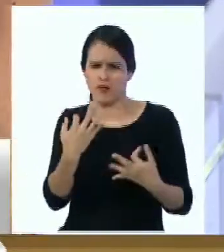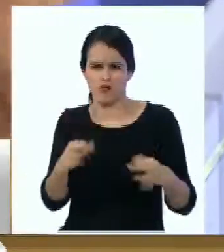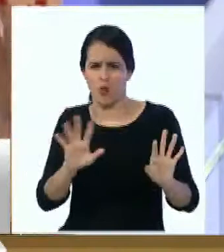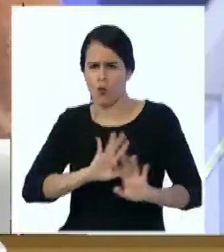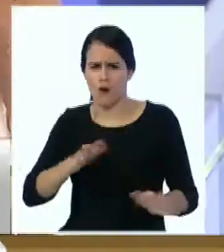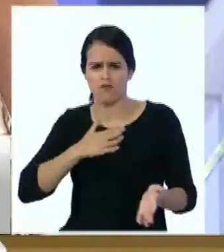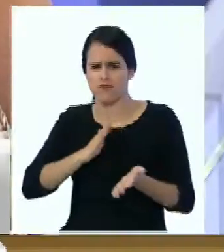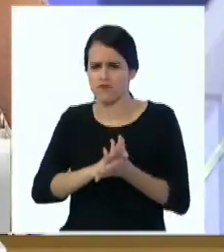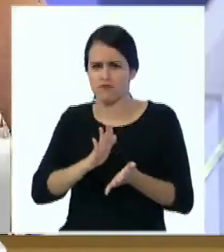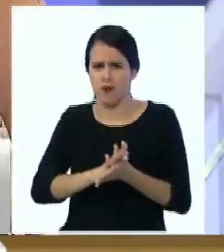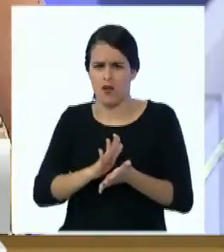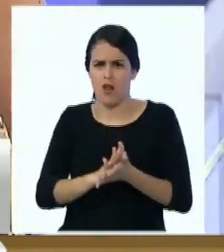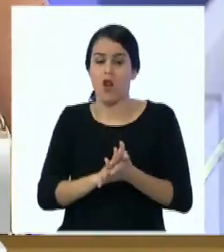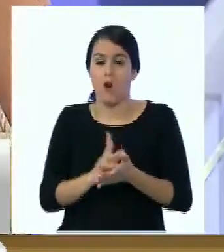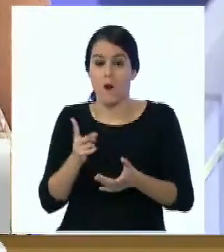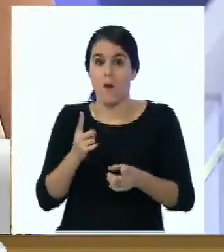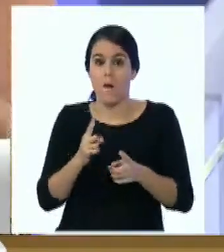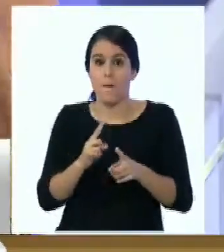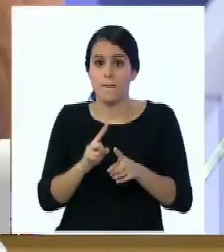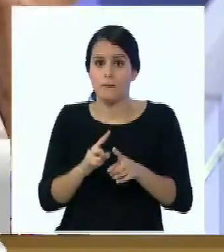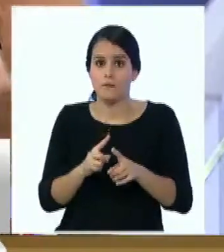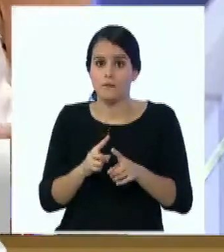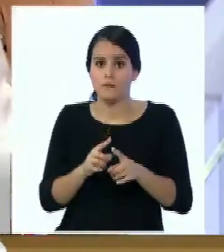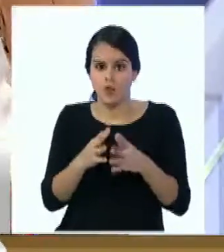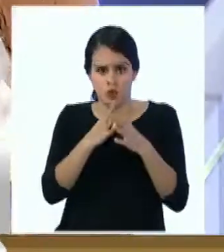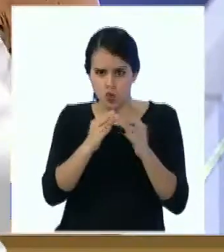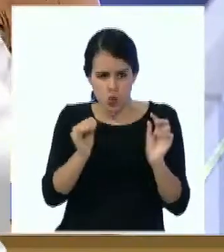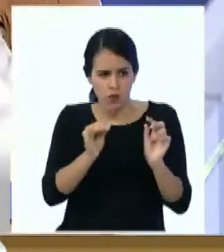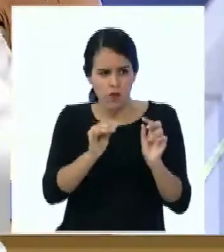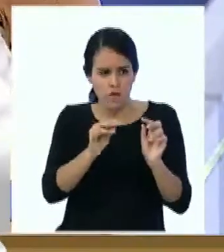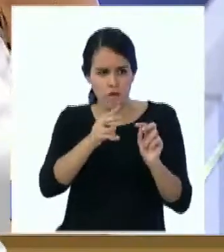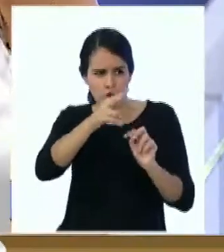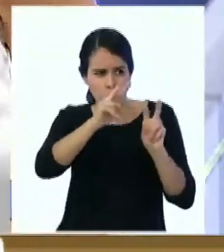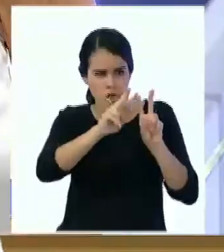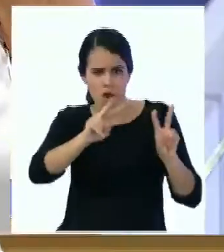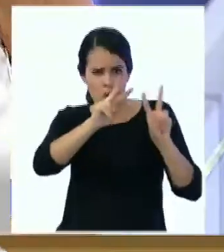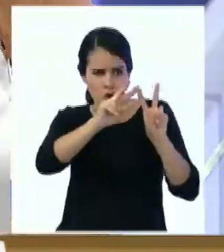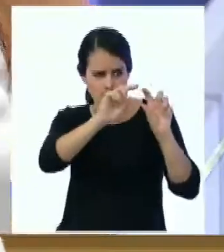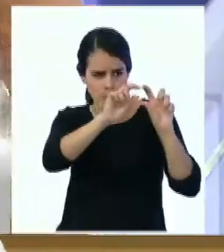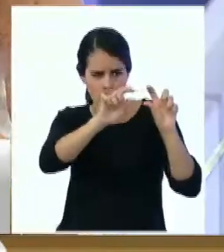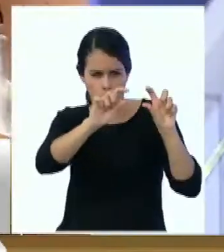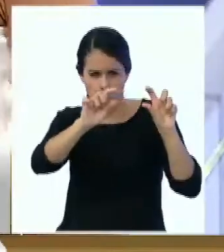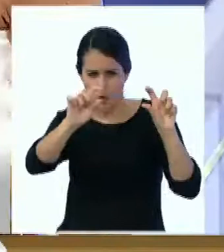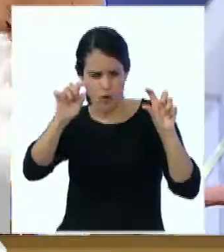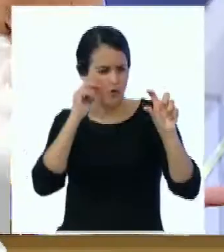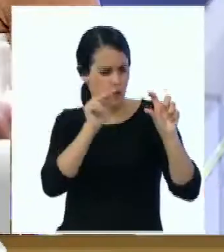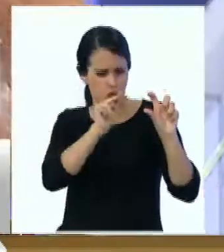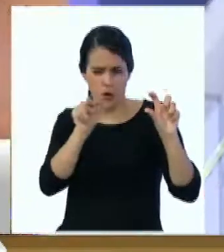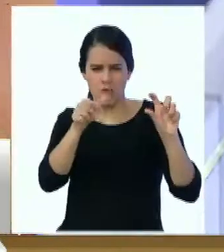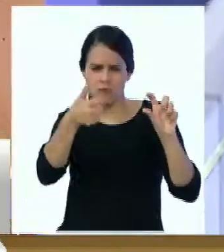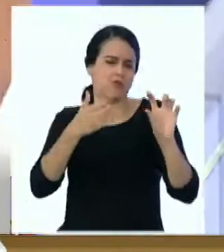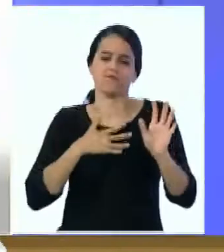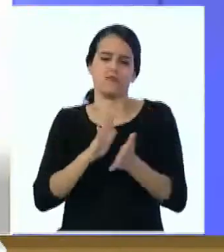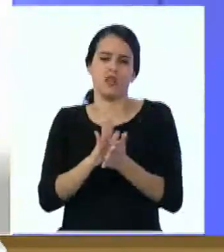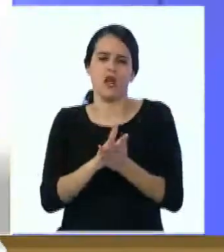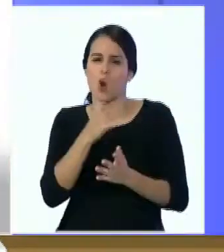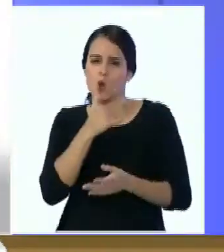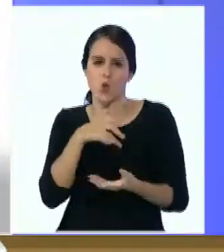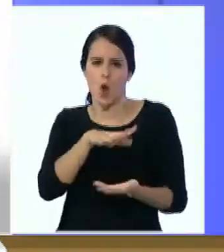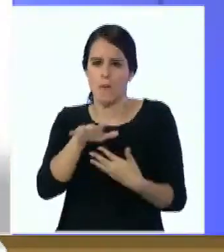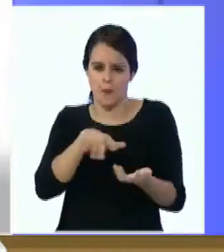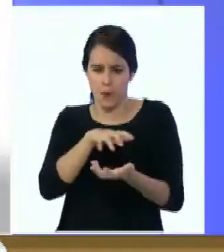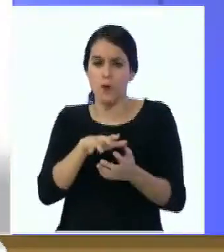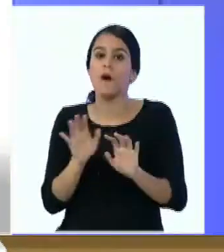Si el resto de tus poblaciones están correctas y tu contagio total de glóbulos blancos está normal No tienes de qué preocuparte El mismo